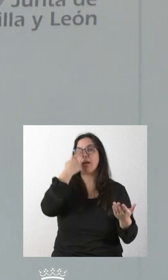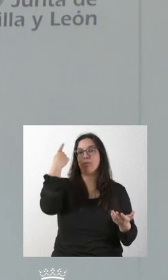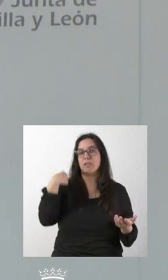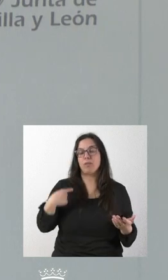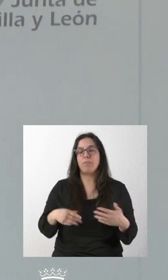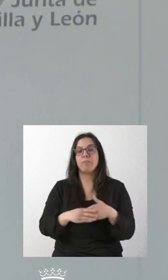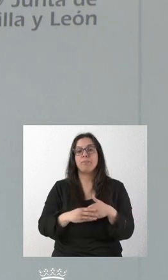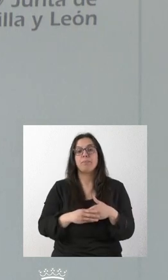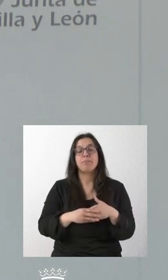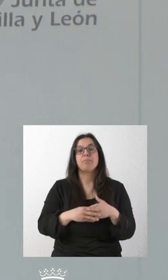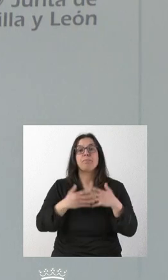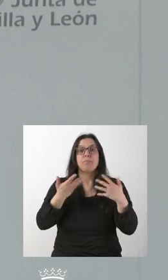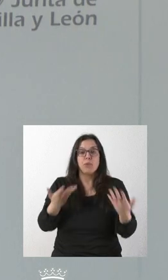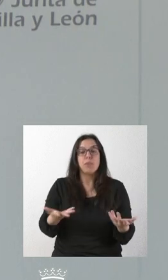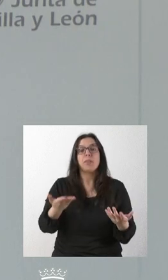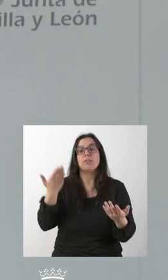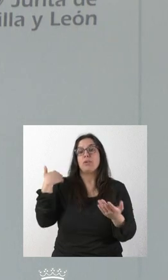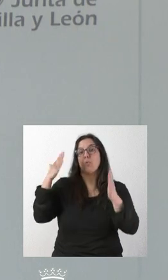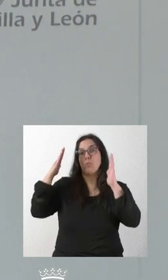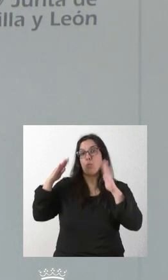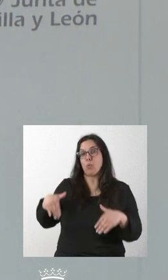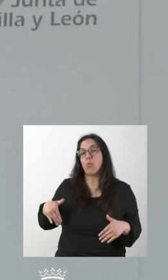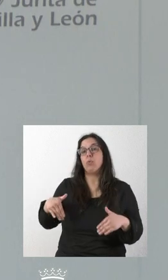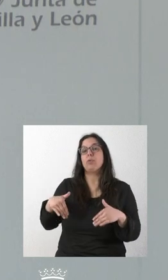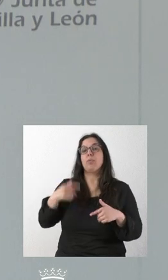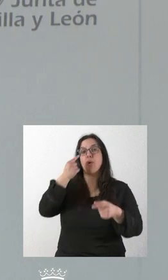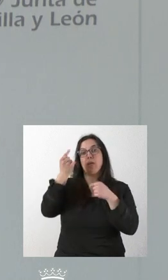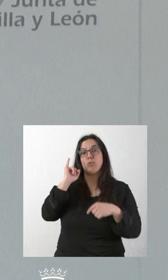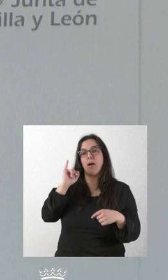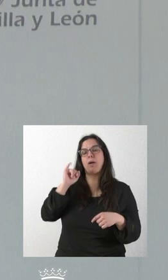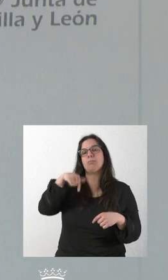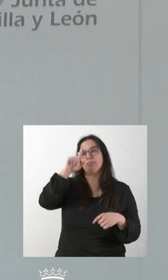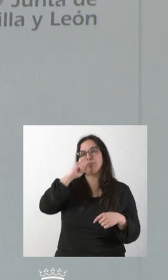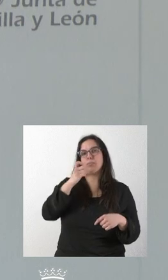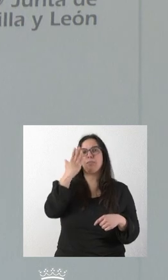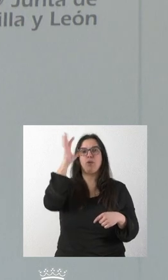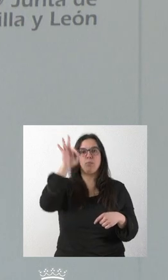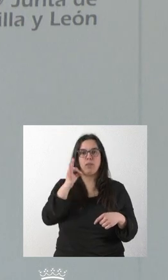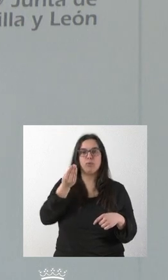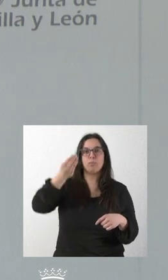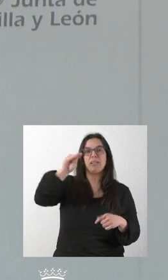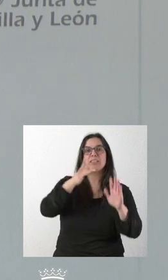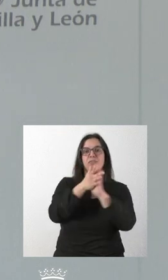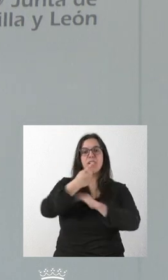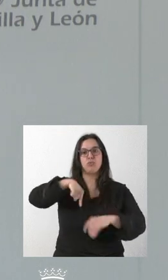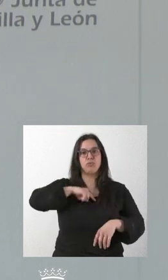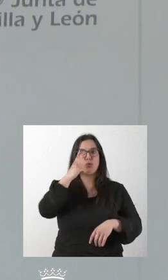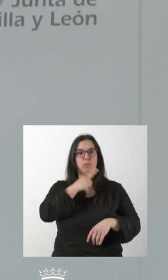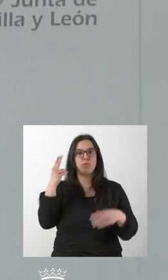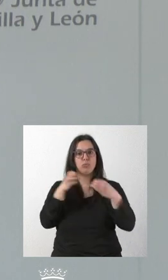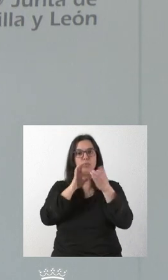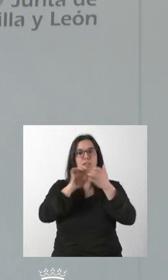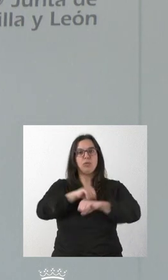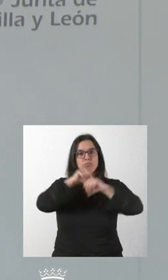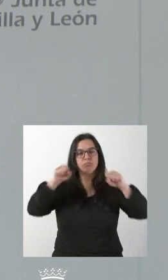precedente y, por tanto, respecto del último ejercicio disponible. Se consolida de esta forma el compromiso de la Junta de Castilla y León con los